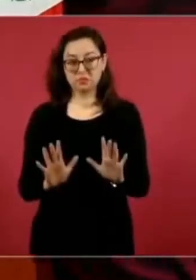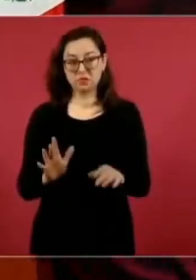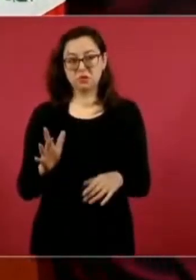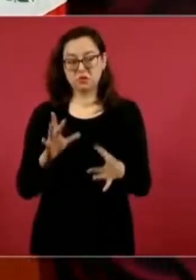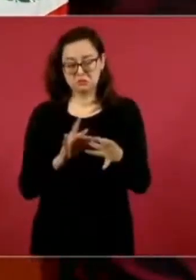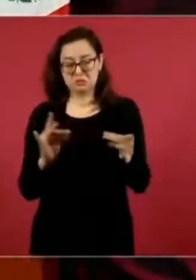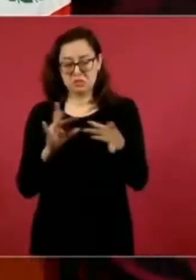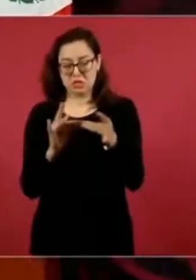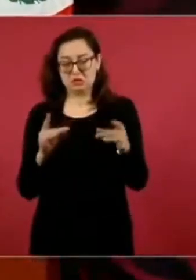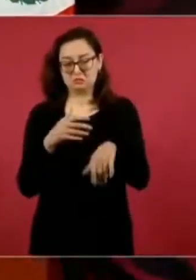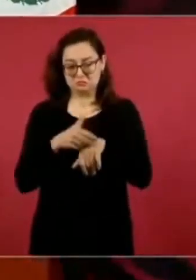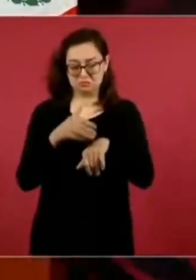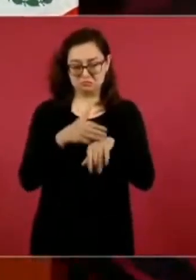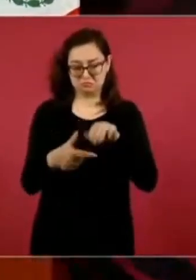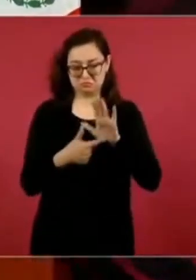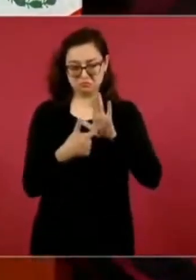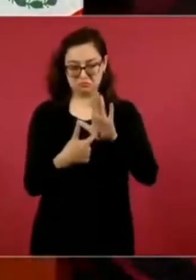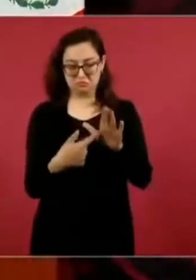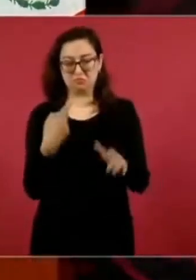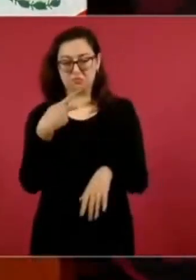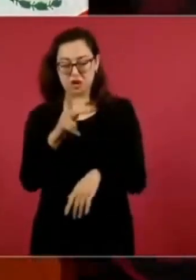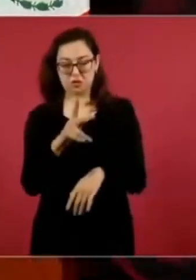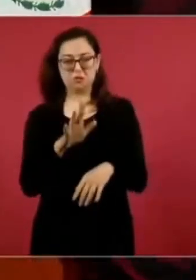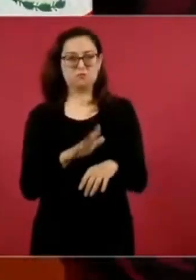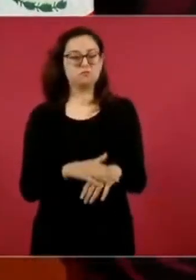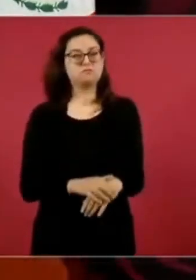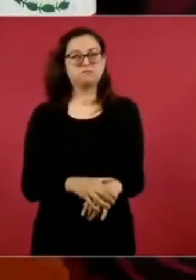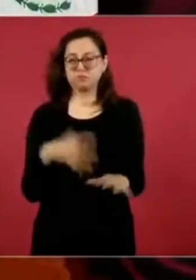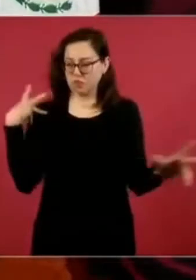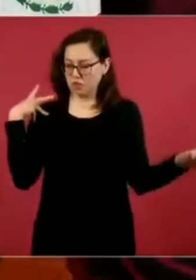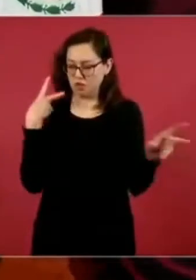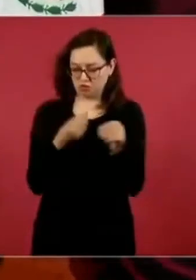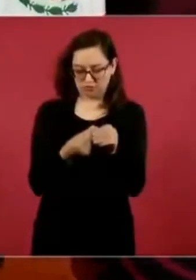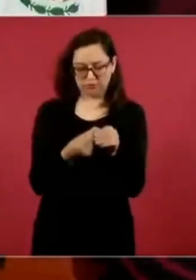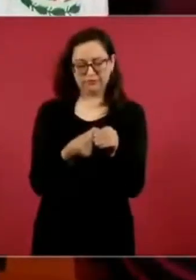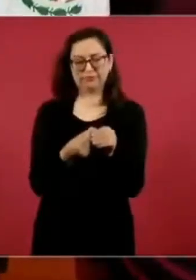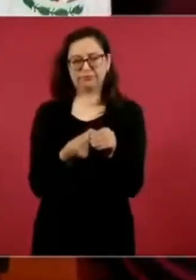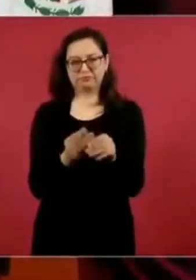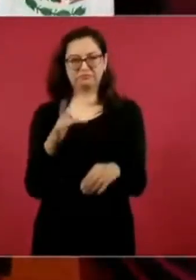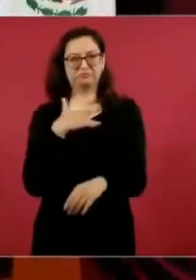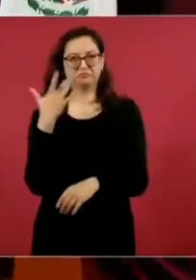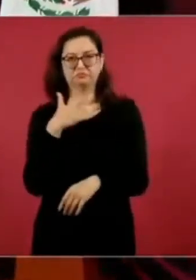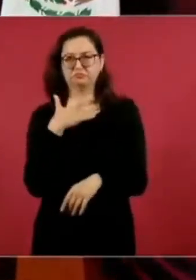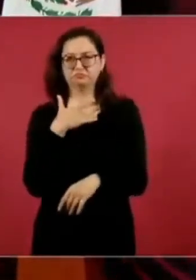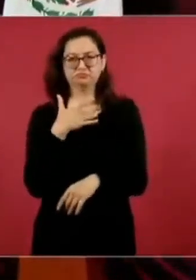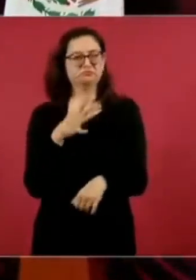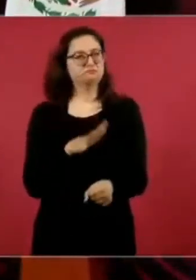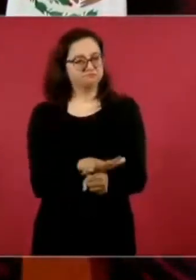es que se redujo la pobreza y la desigualdad.